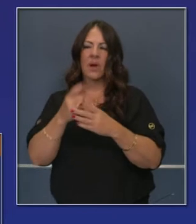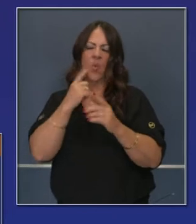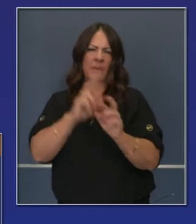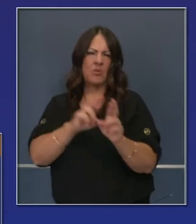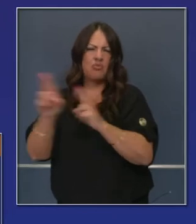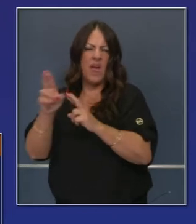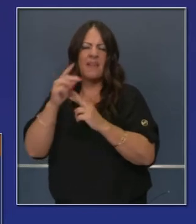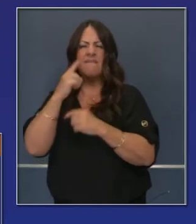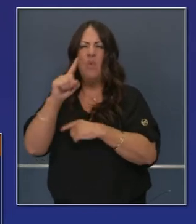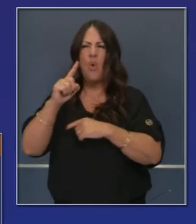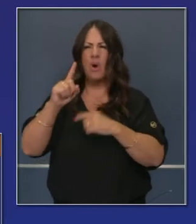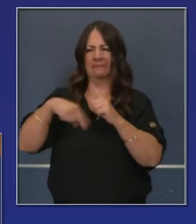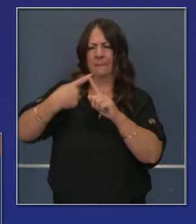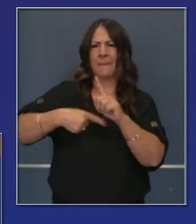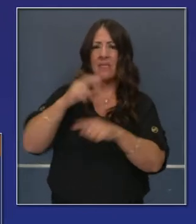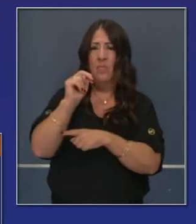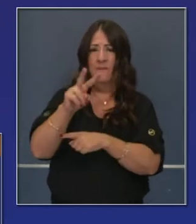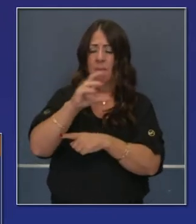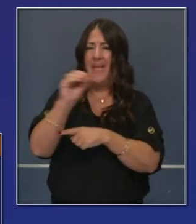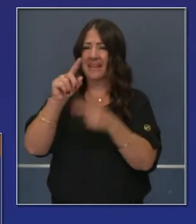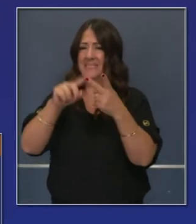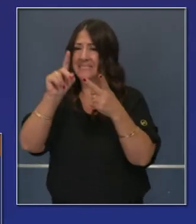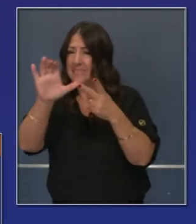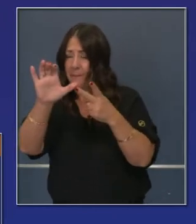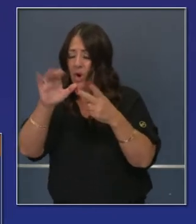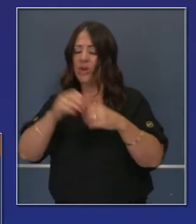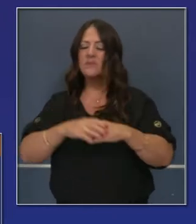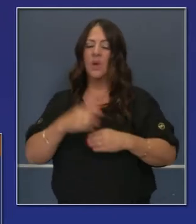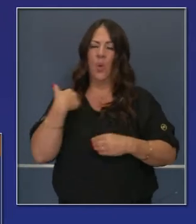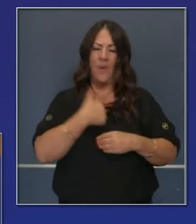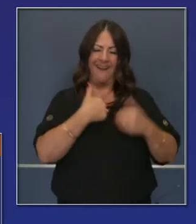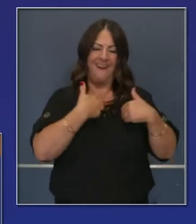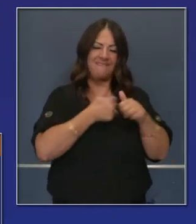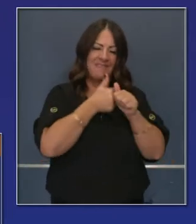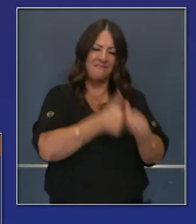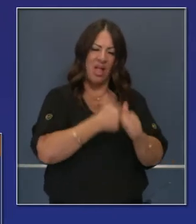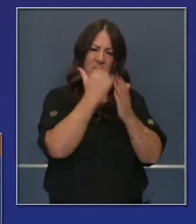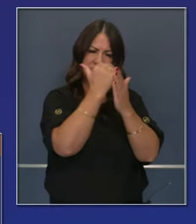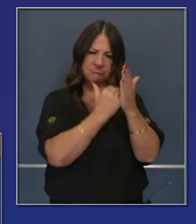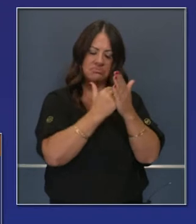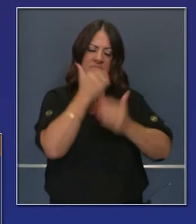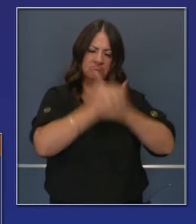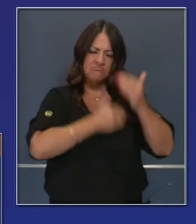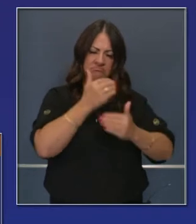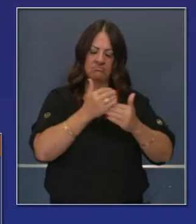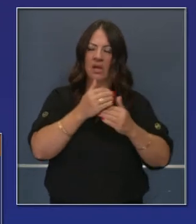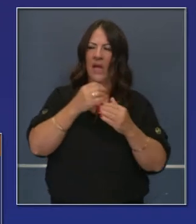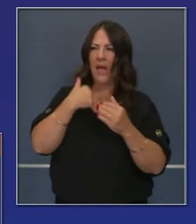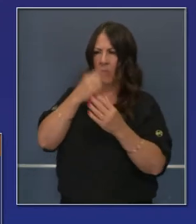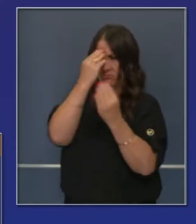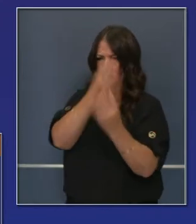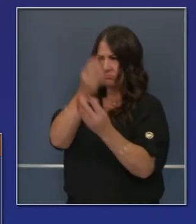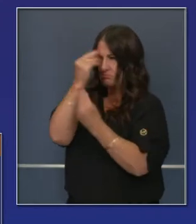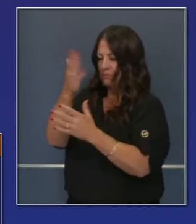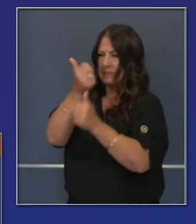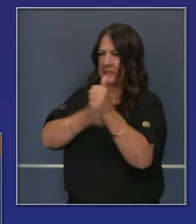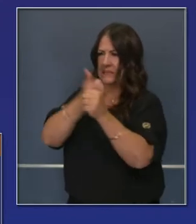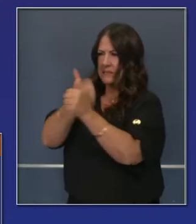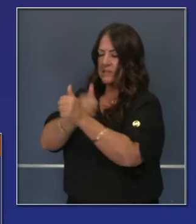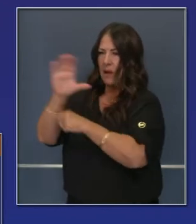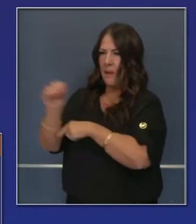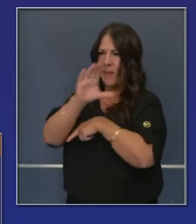y diciembre de este año. Nosotros tenemos diferentes protocolos y procesos relacionados con cada